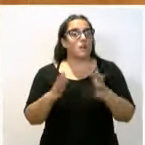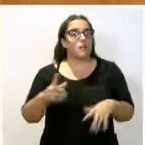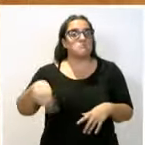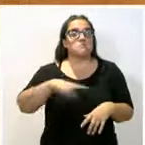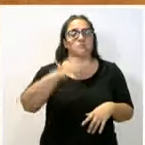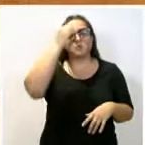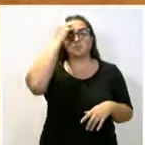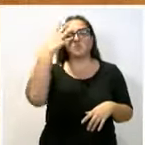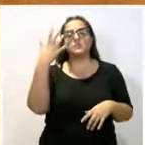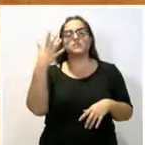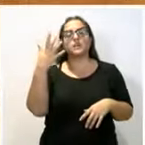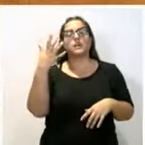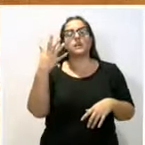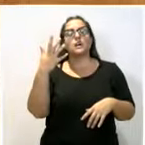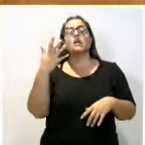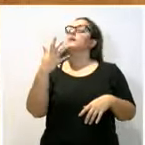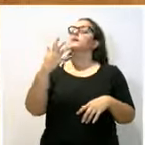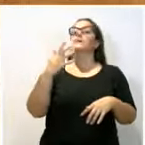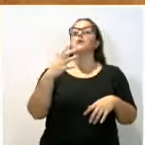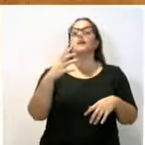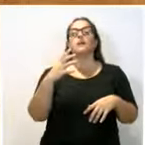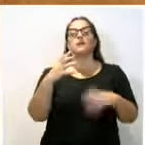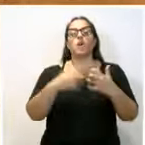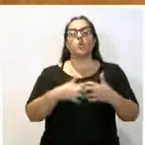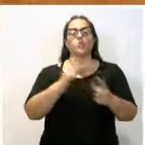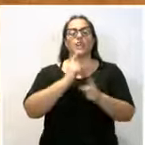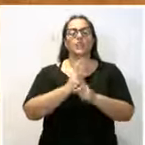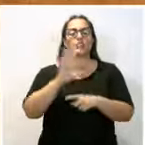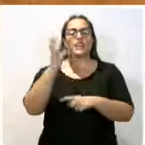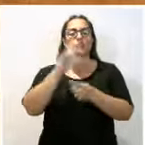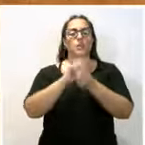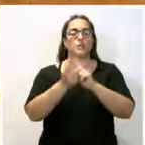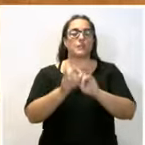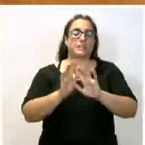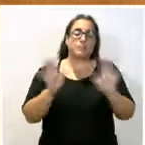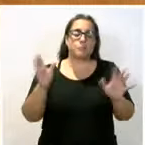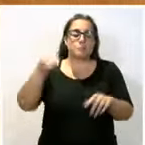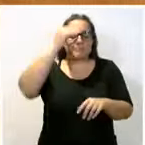haciendo una utilización partidista de la lucha contra el cambio climático. Sin más, hasta luego.